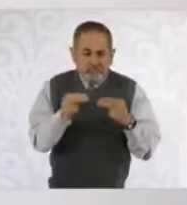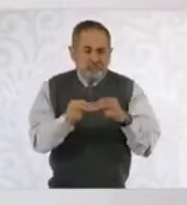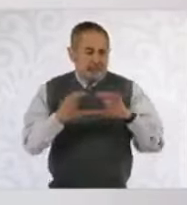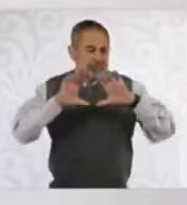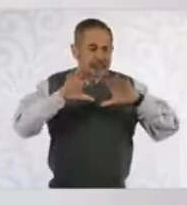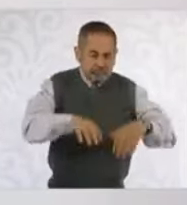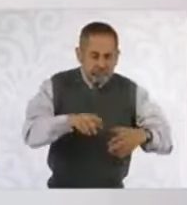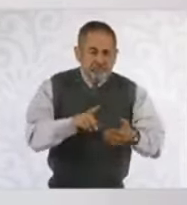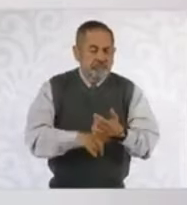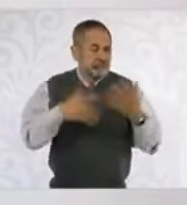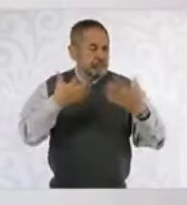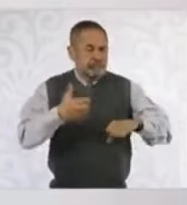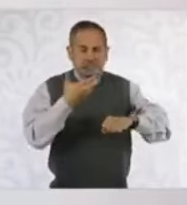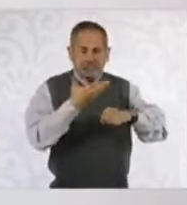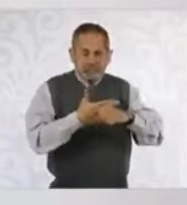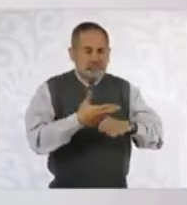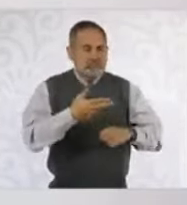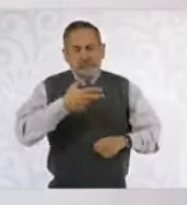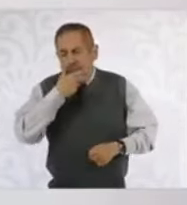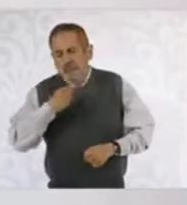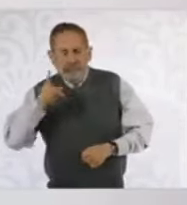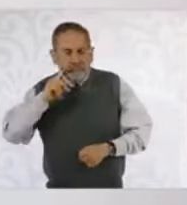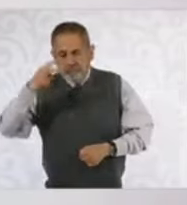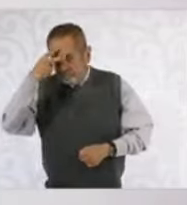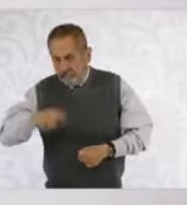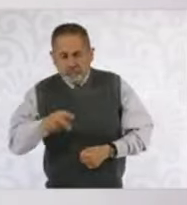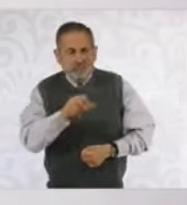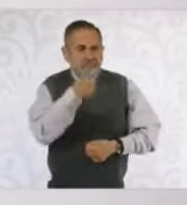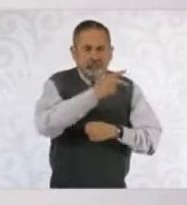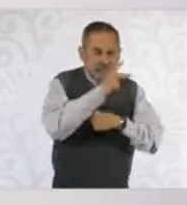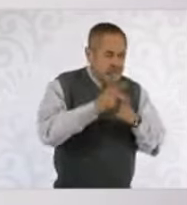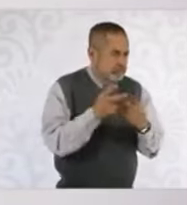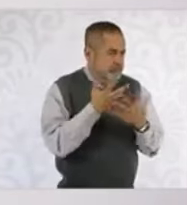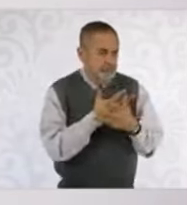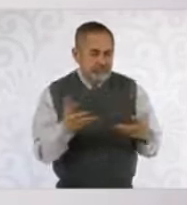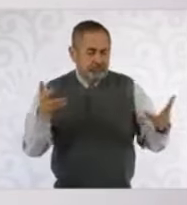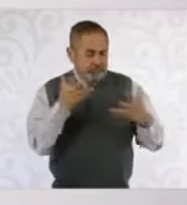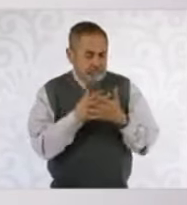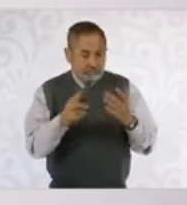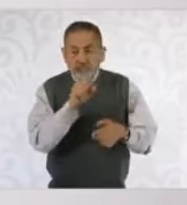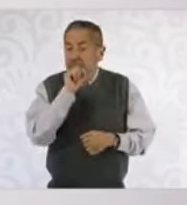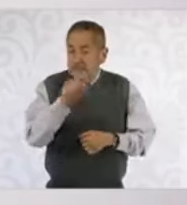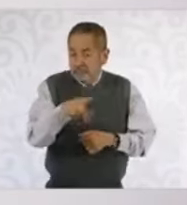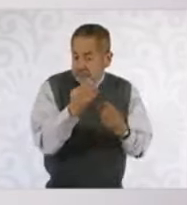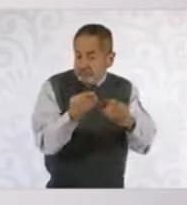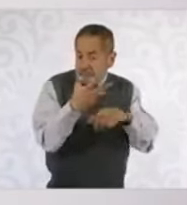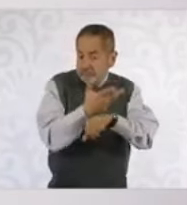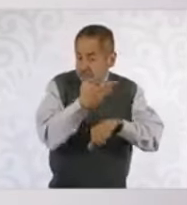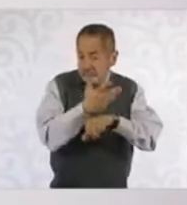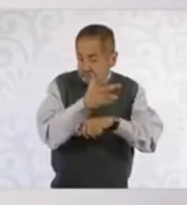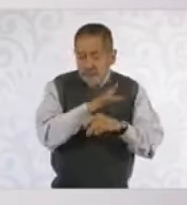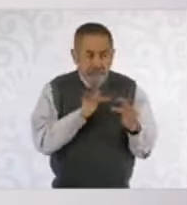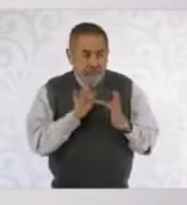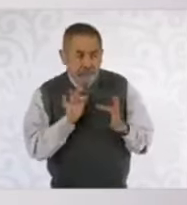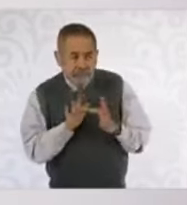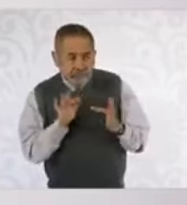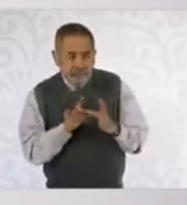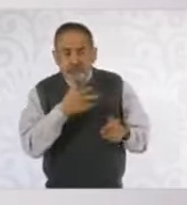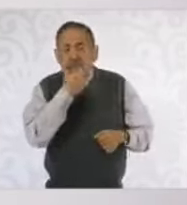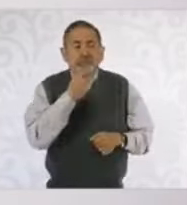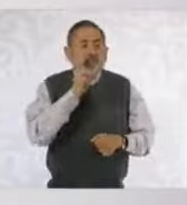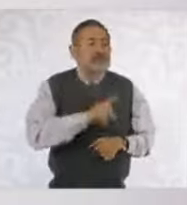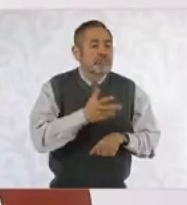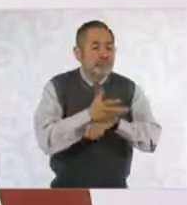empresarios, empresarias mexicanas, de Estados Unidos particularmente, para seguir